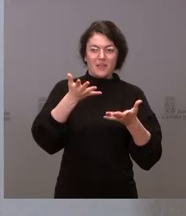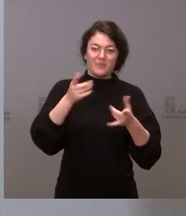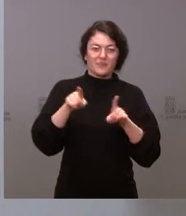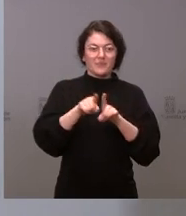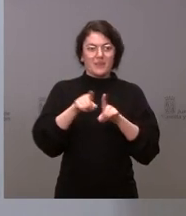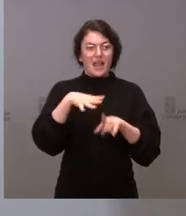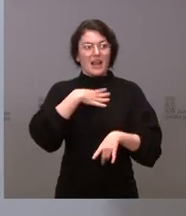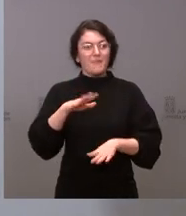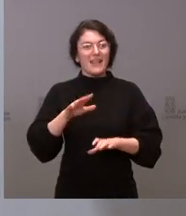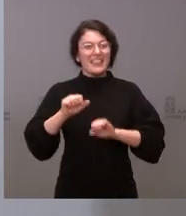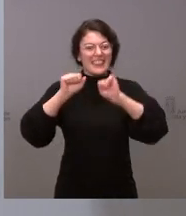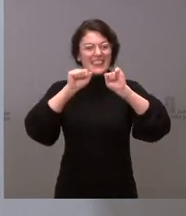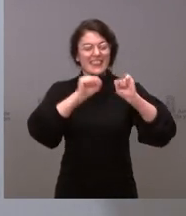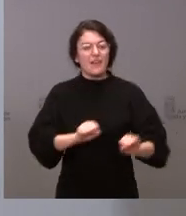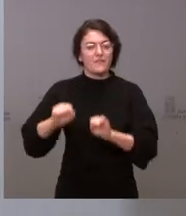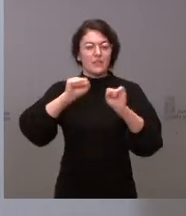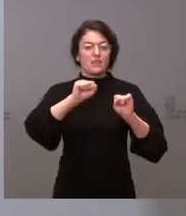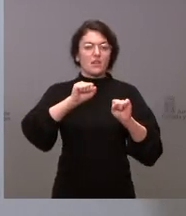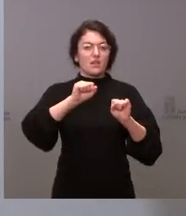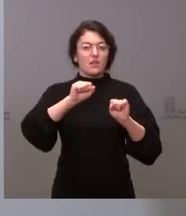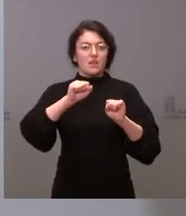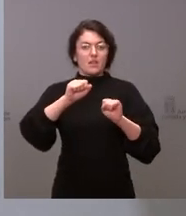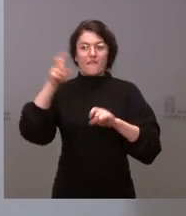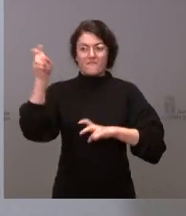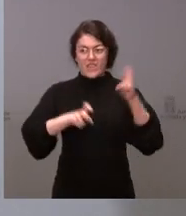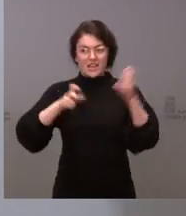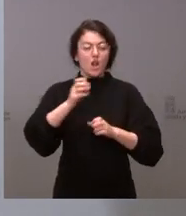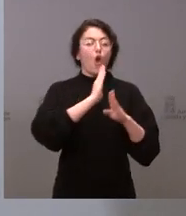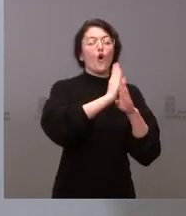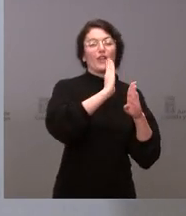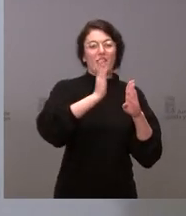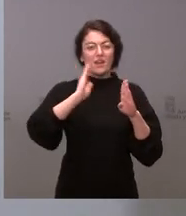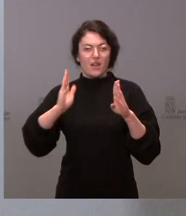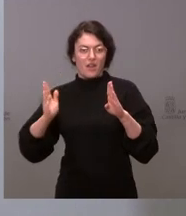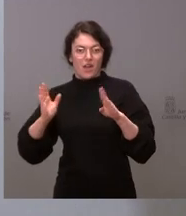de la que hablan ustedes junto a Vox o impedir la invasión que sí que cita Vox en algunas ocasiones?